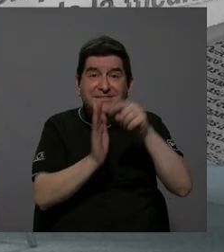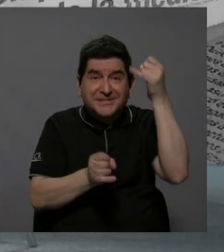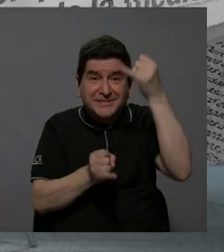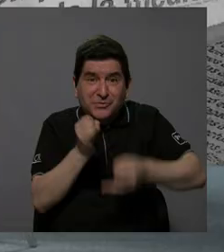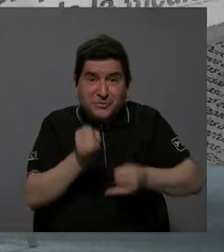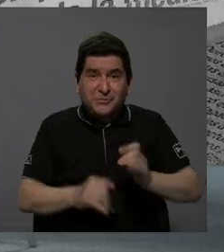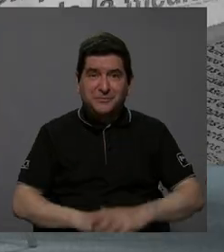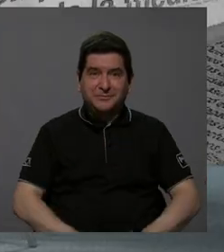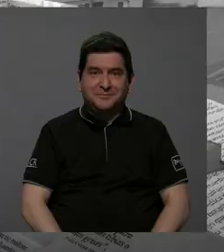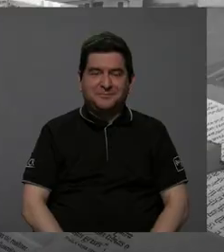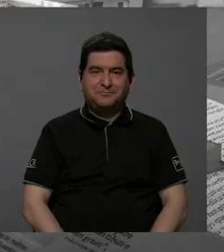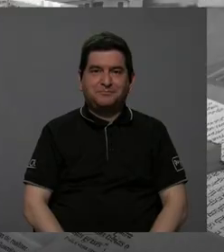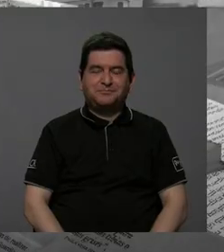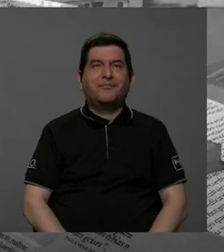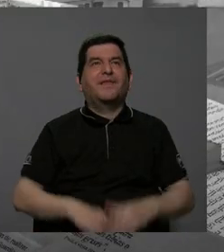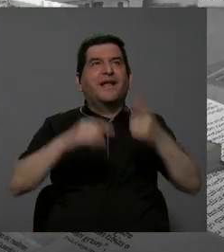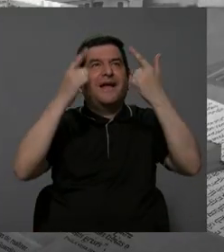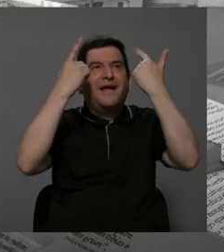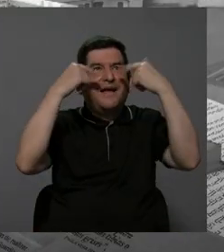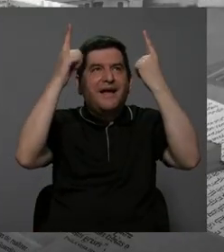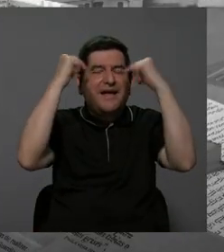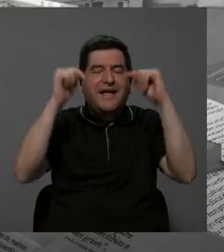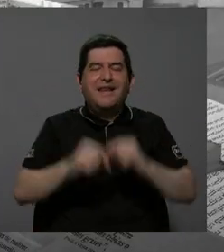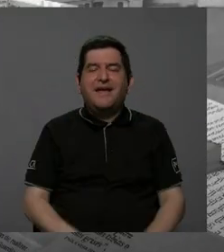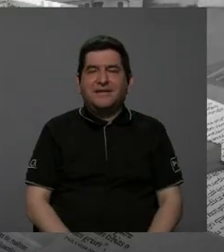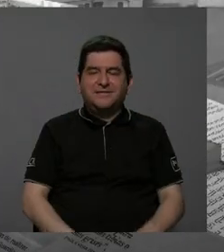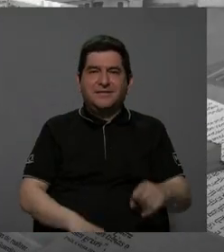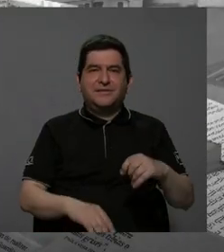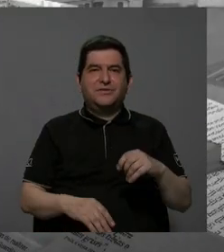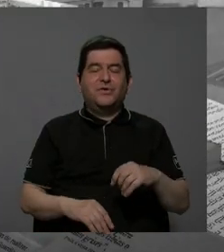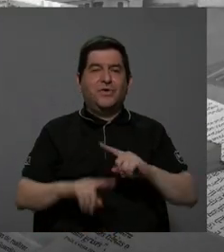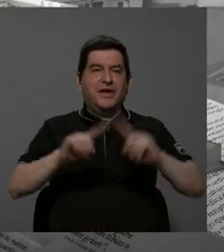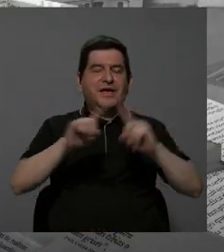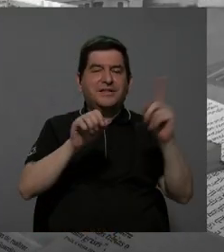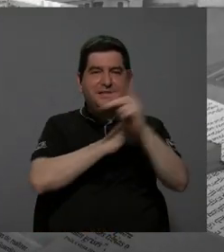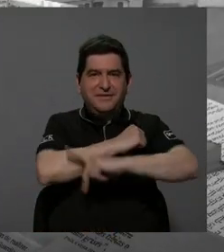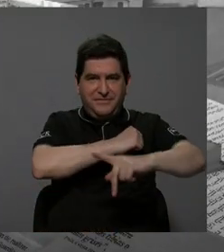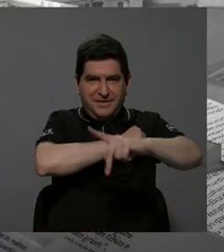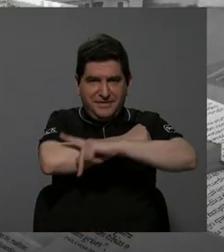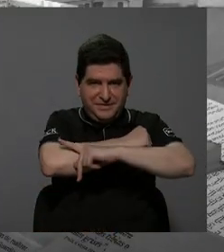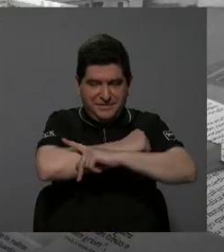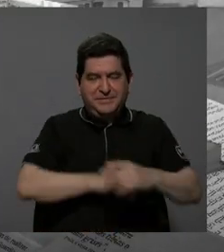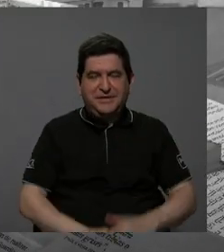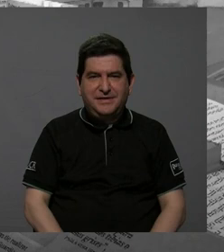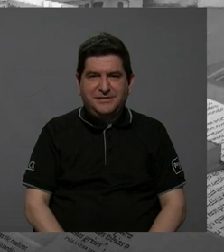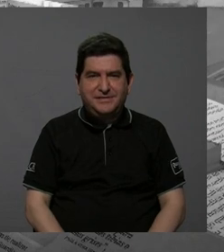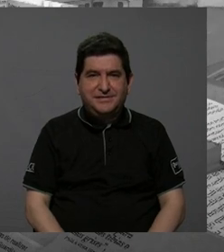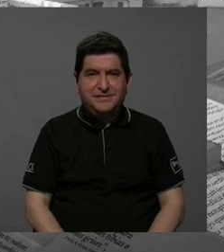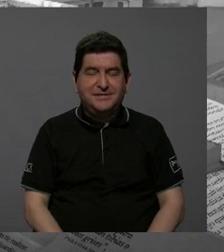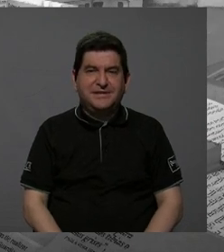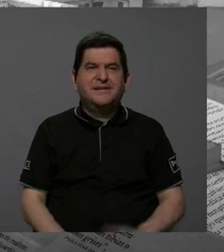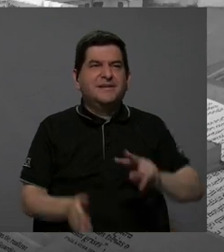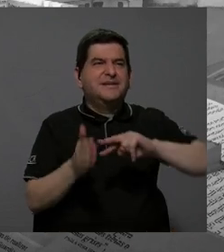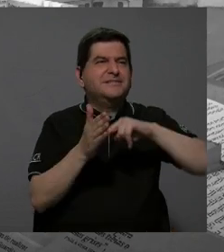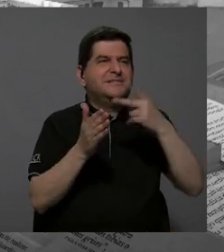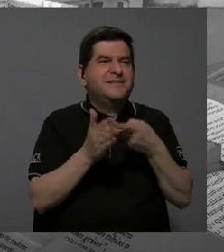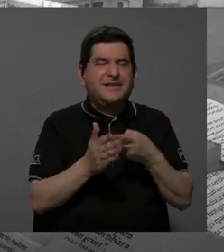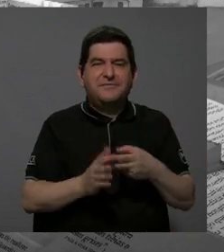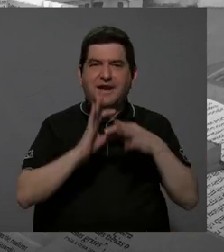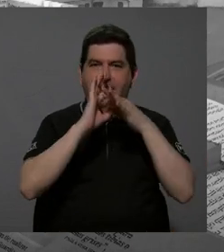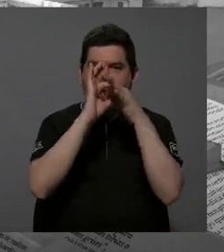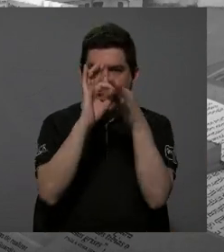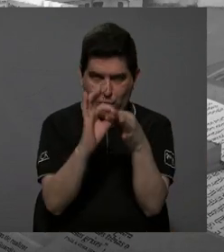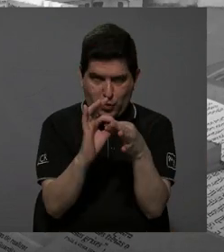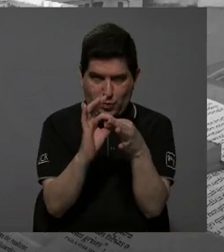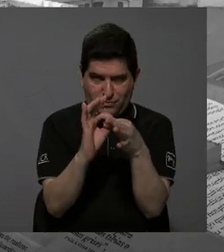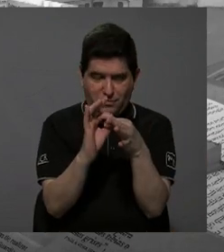éxito a nivel internacional en algunos países ha sido lograr esa mancuerna,